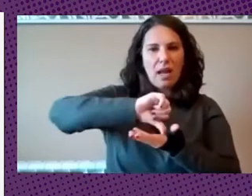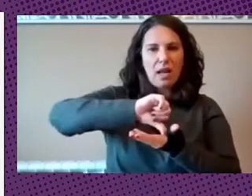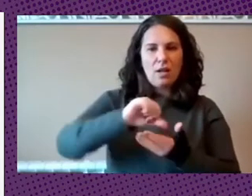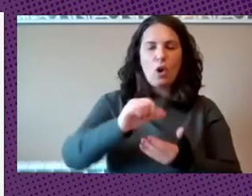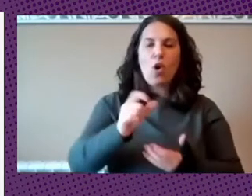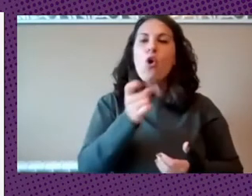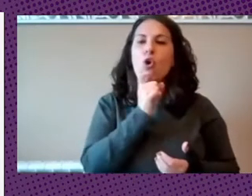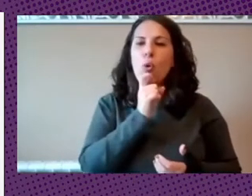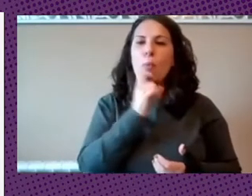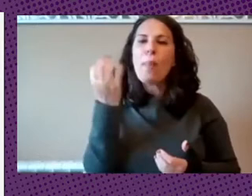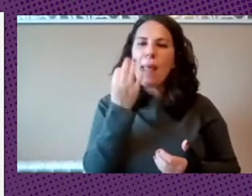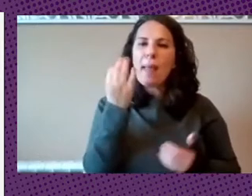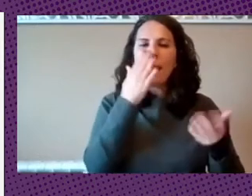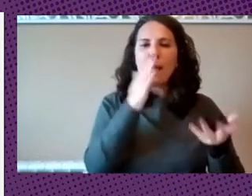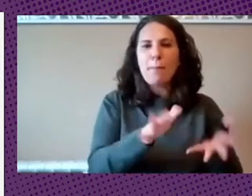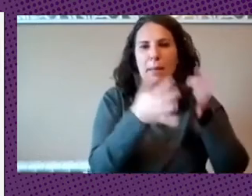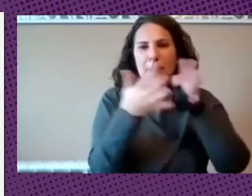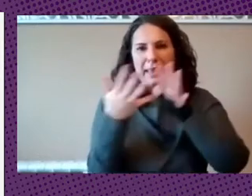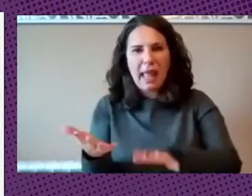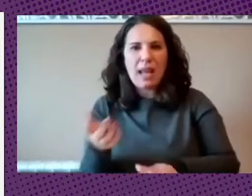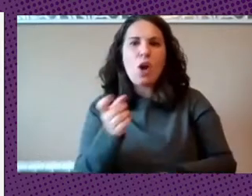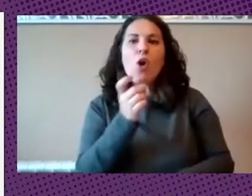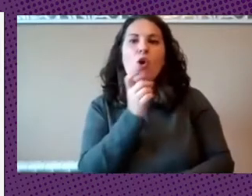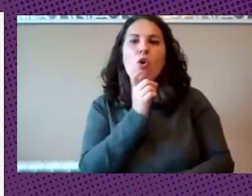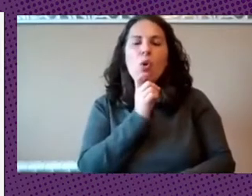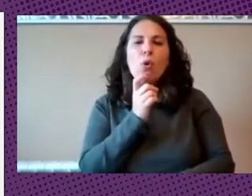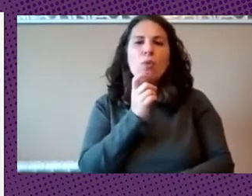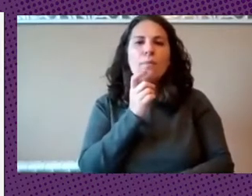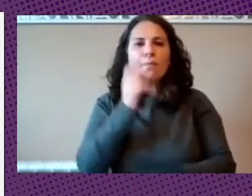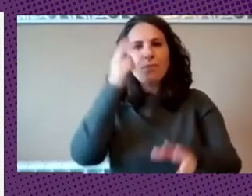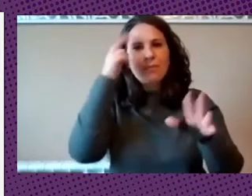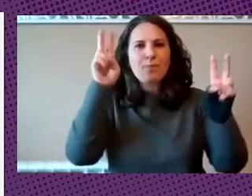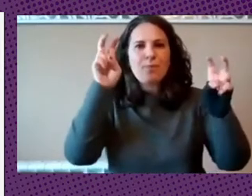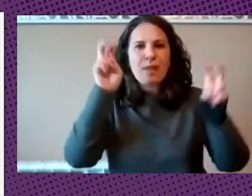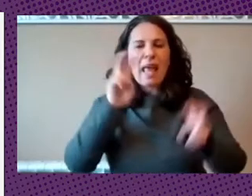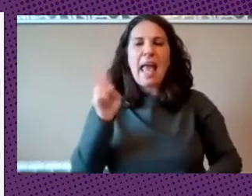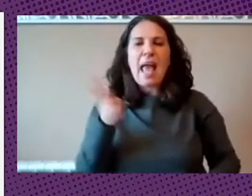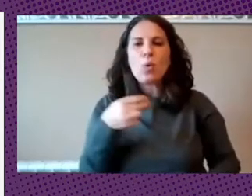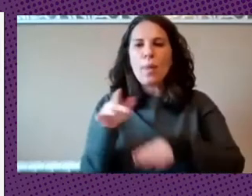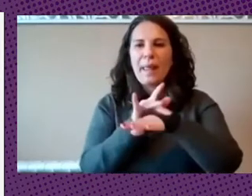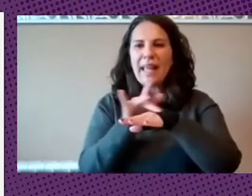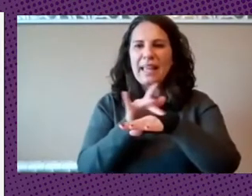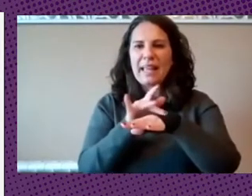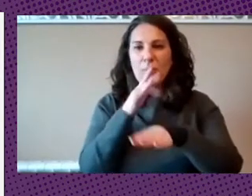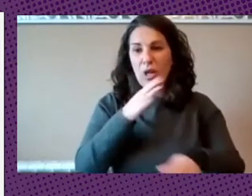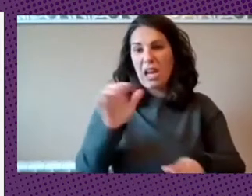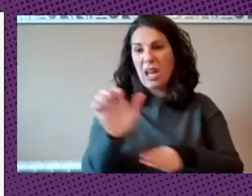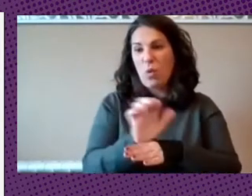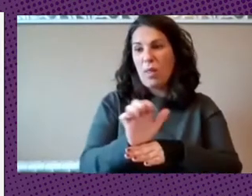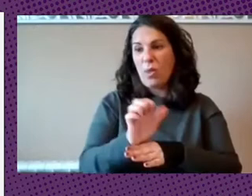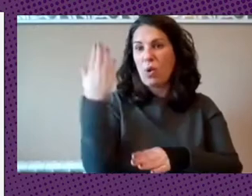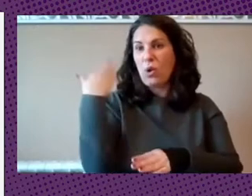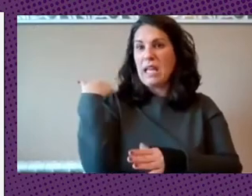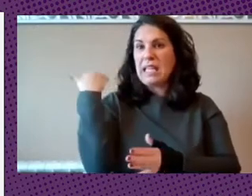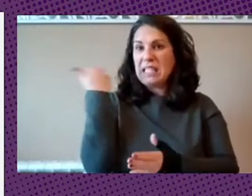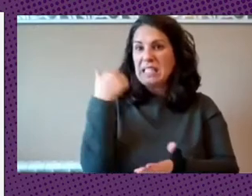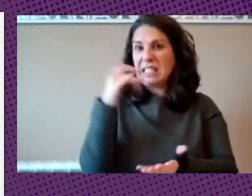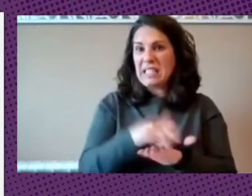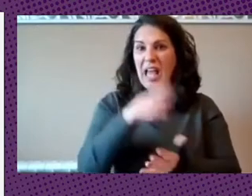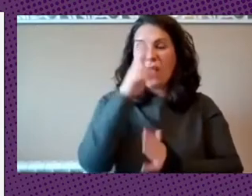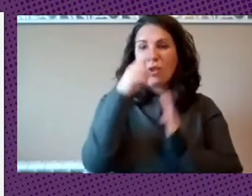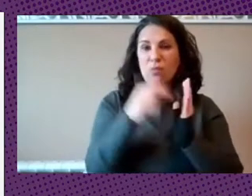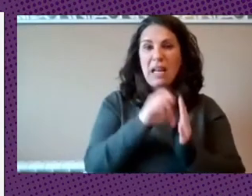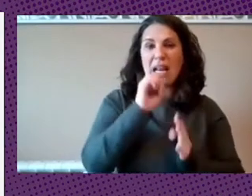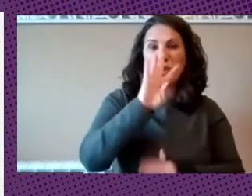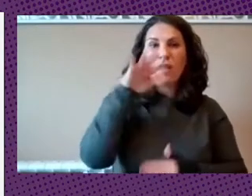implementarlo? ¿cómo sería este euro digital? pues que en el Ecuador ya lo tuvimos entre 2014 y 2018